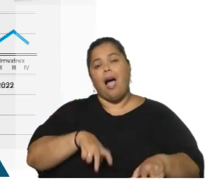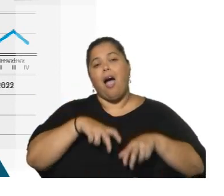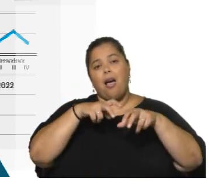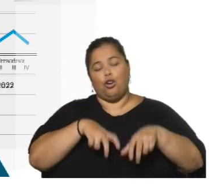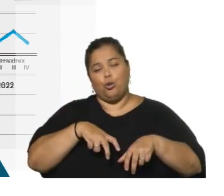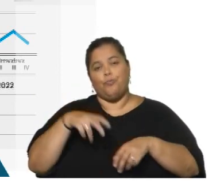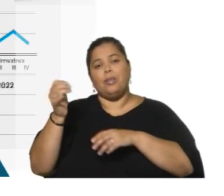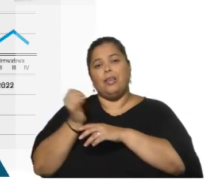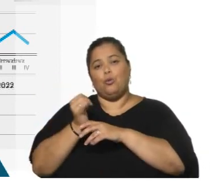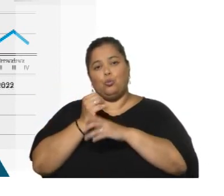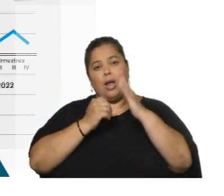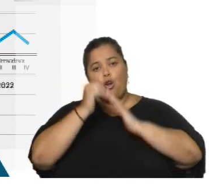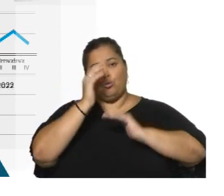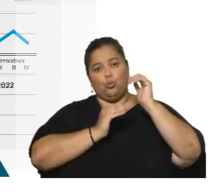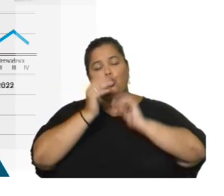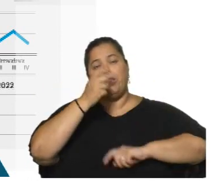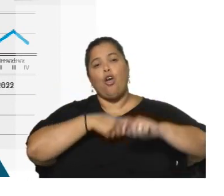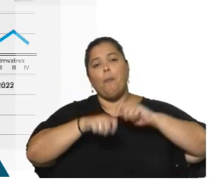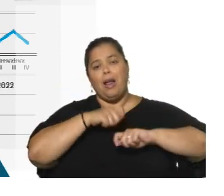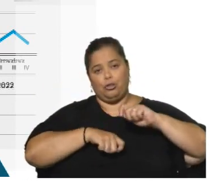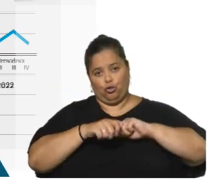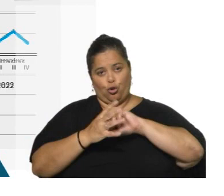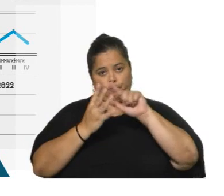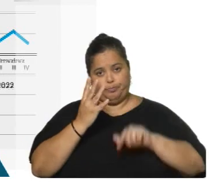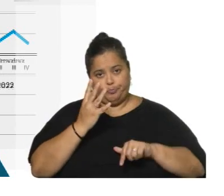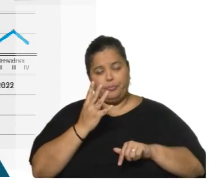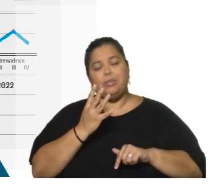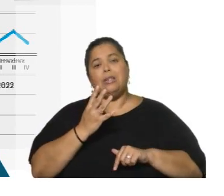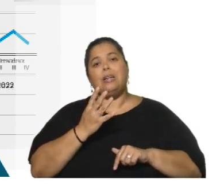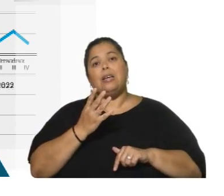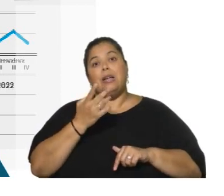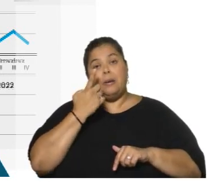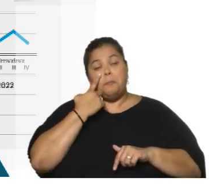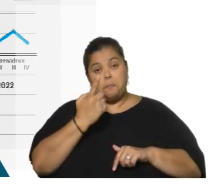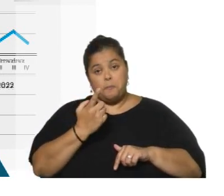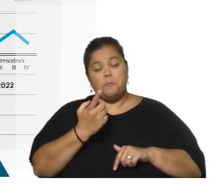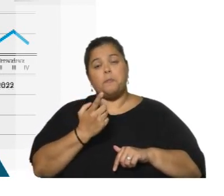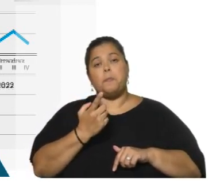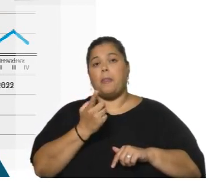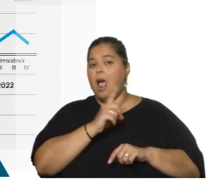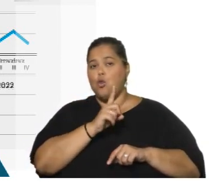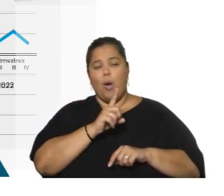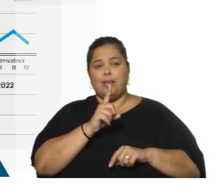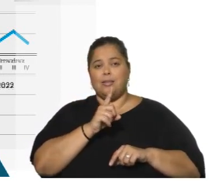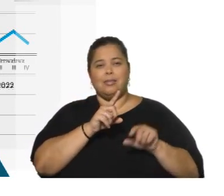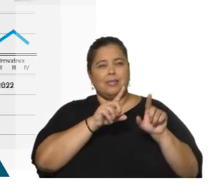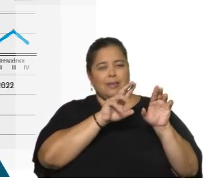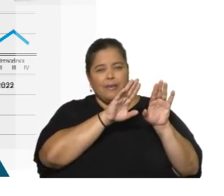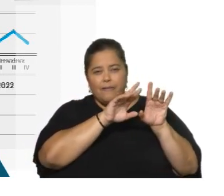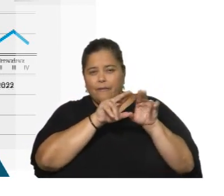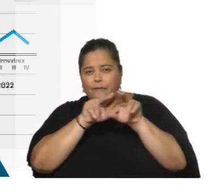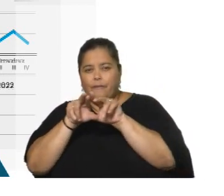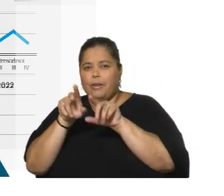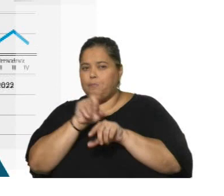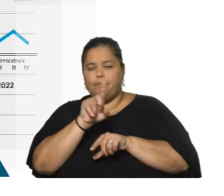industria, construcción y comercio. Si ven hacia su interior, no son uniformes los datos y podemos tener